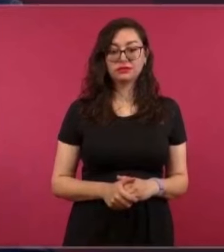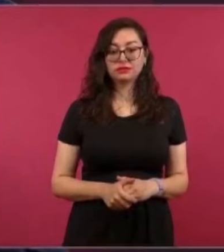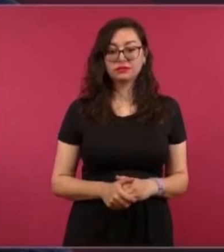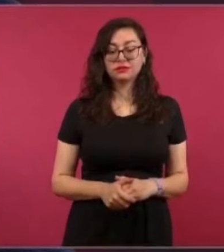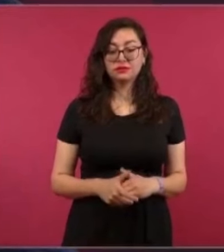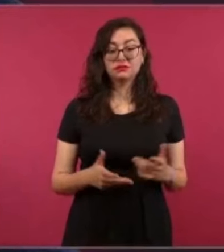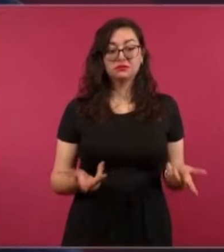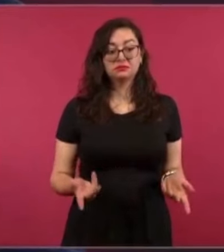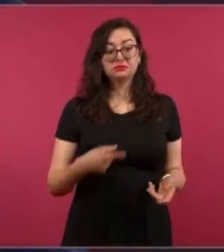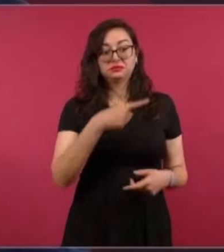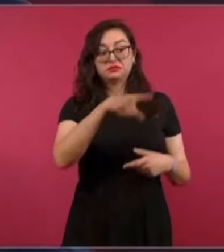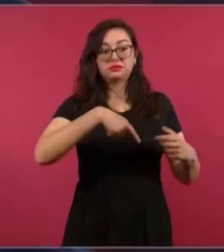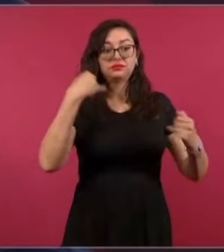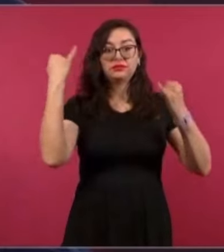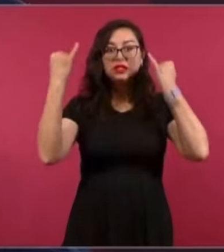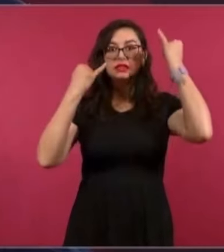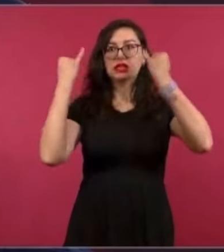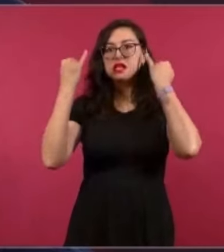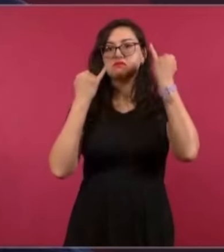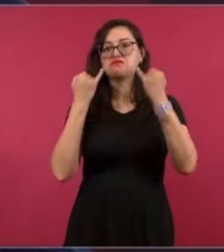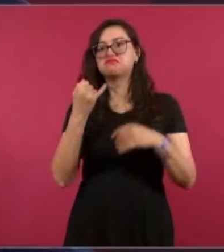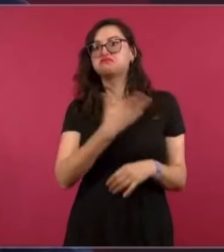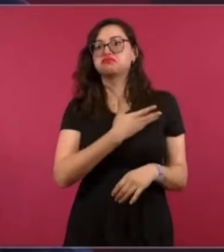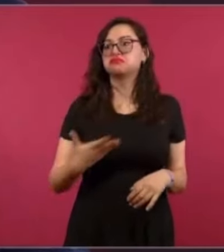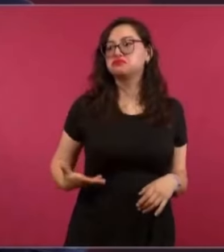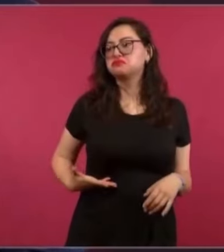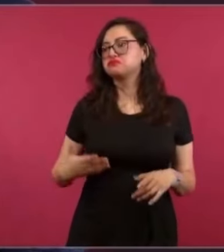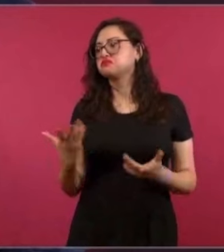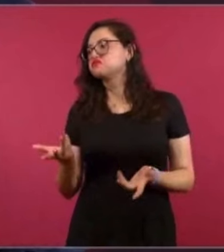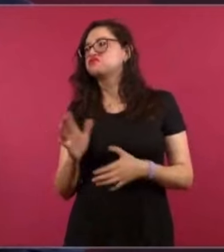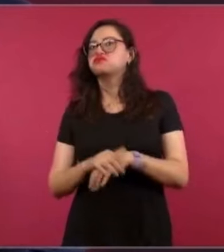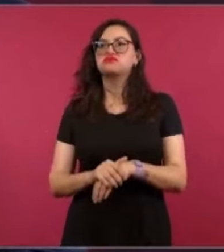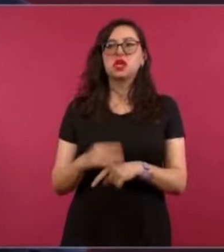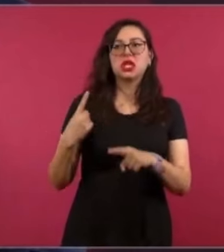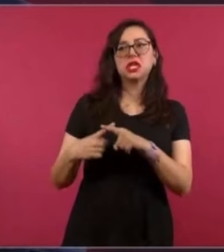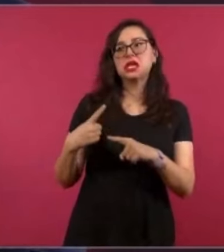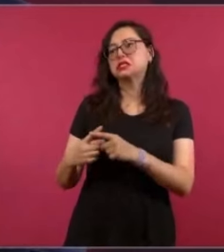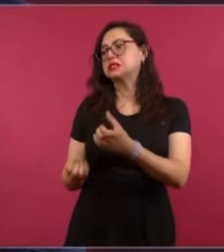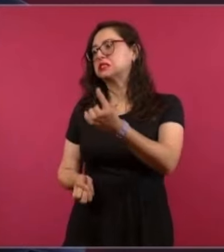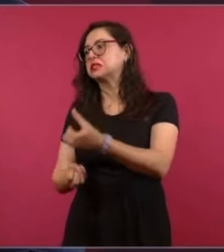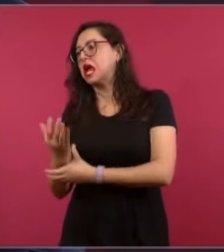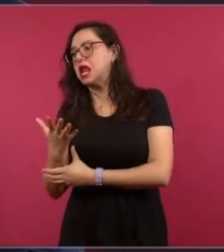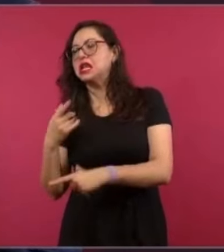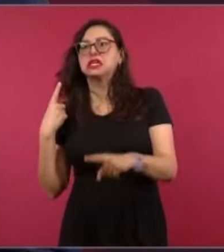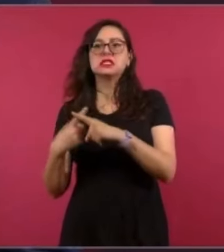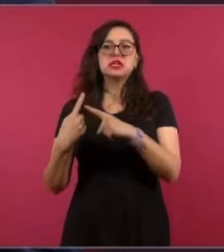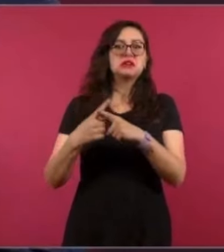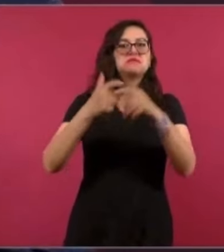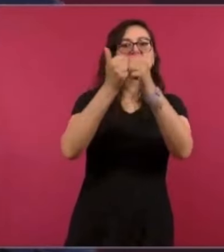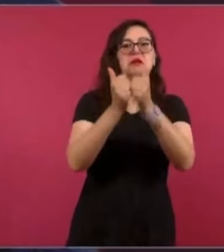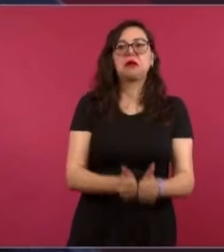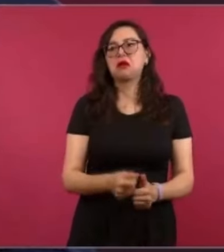decidir de manera arbitraria. Nunca lo hemos hecho, el